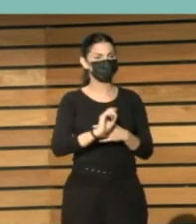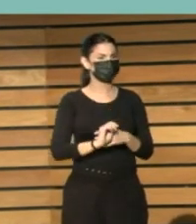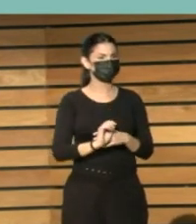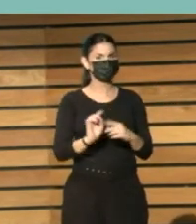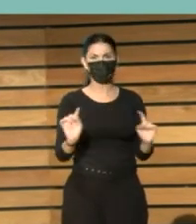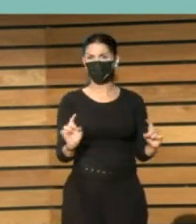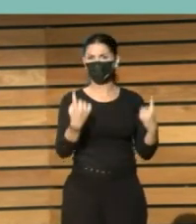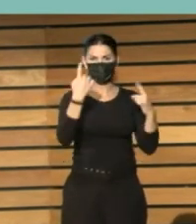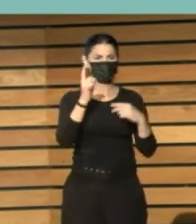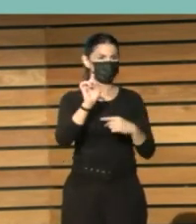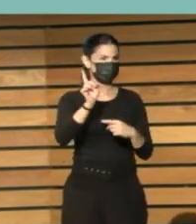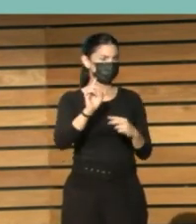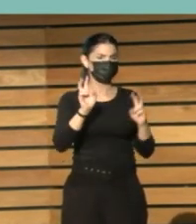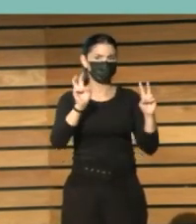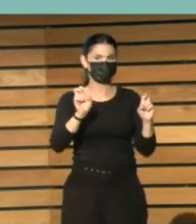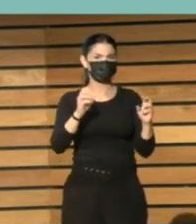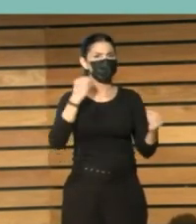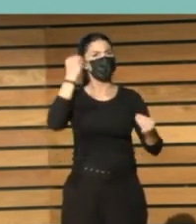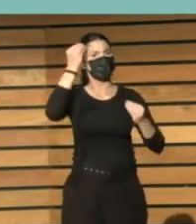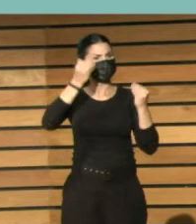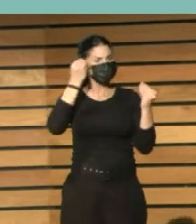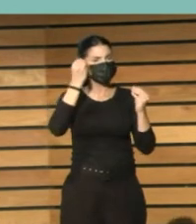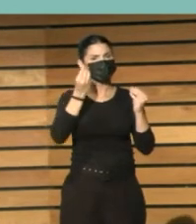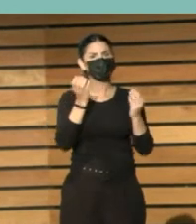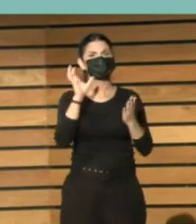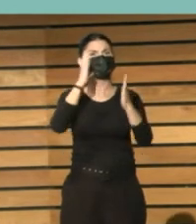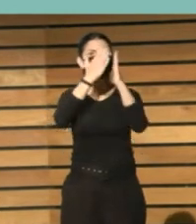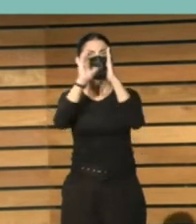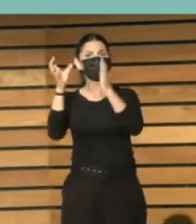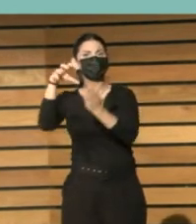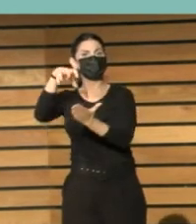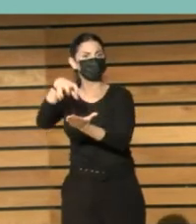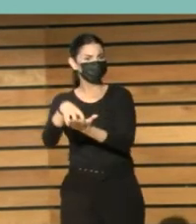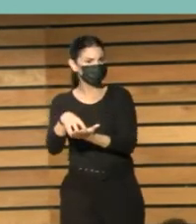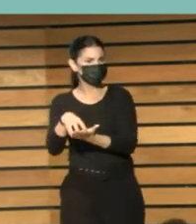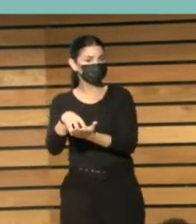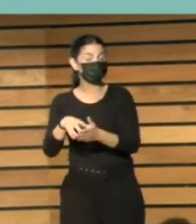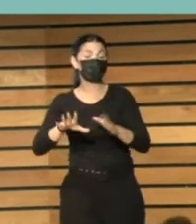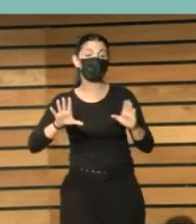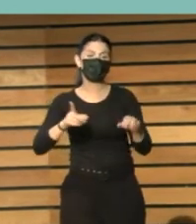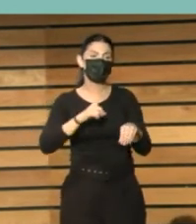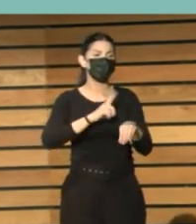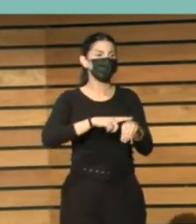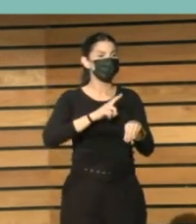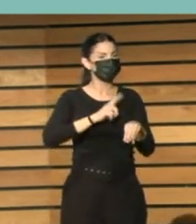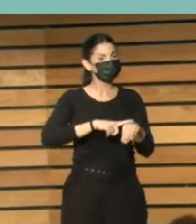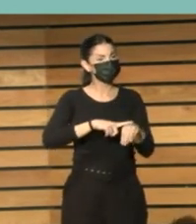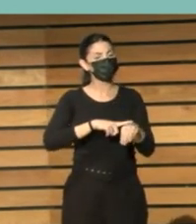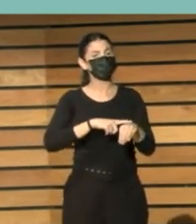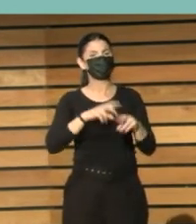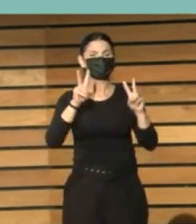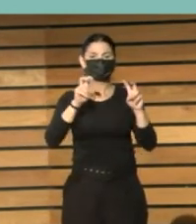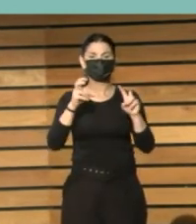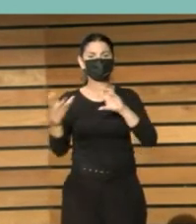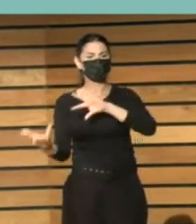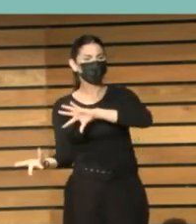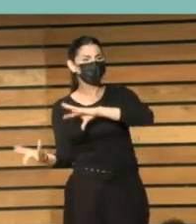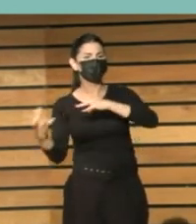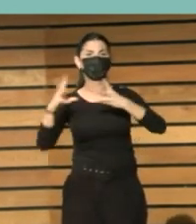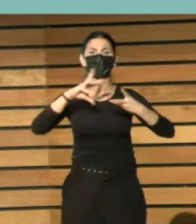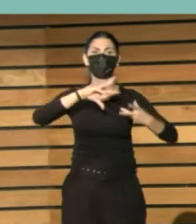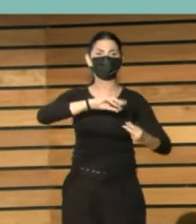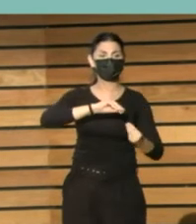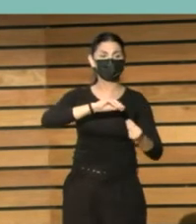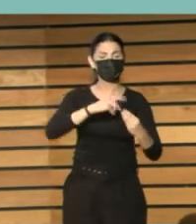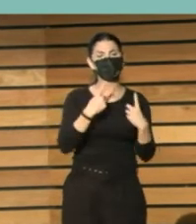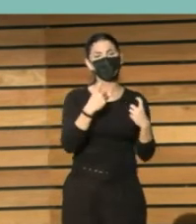vez que nos planteamos repensar la biblioteca. Pero este es un tiempo inesperado en el que, ante el desafío de la transformación, buscamos un equilibrio